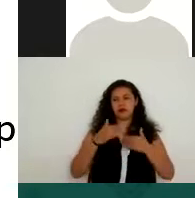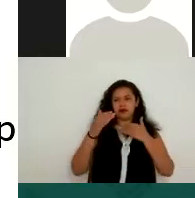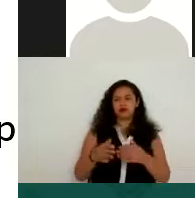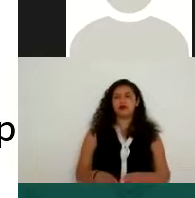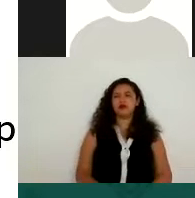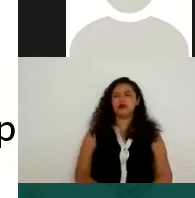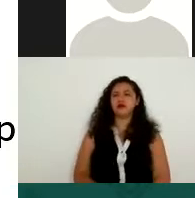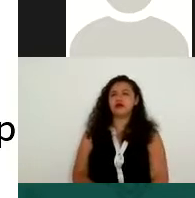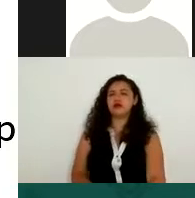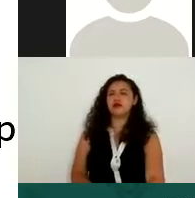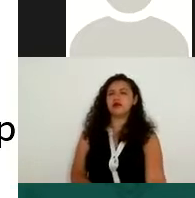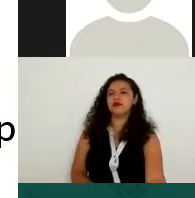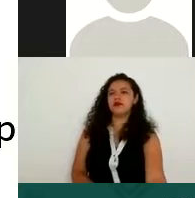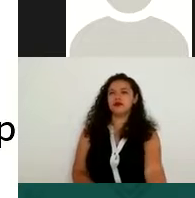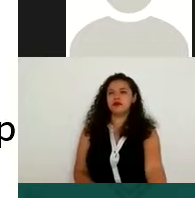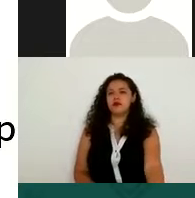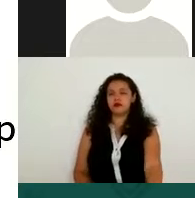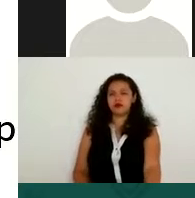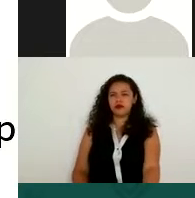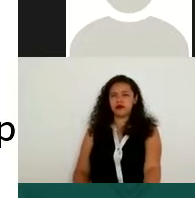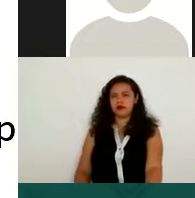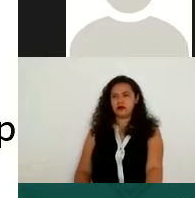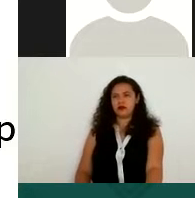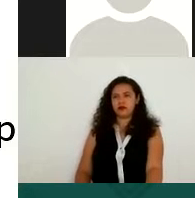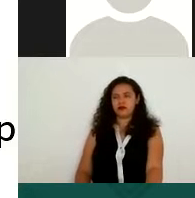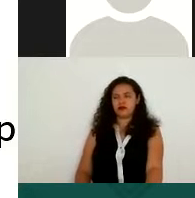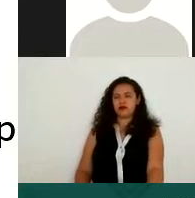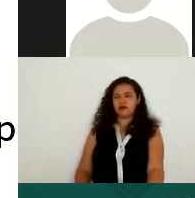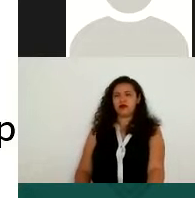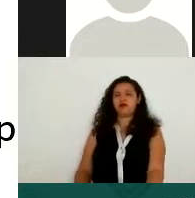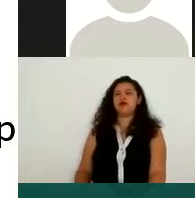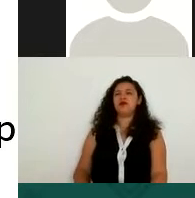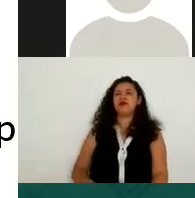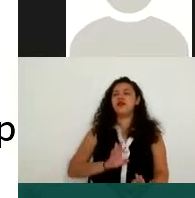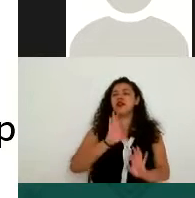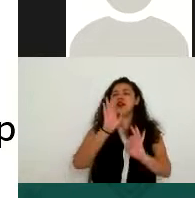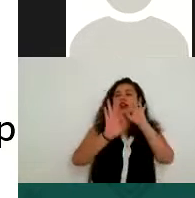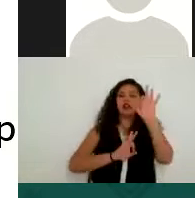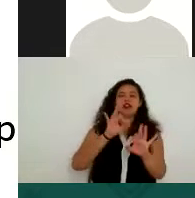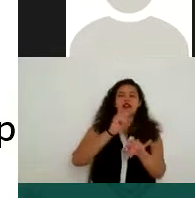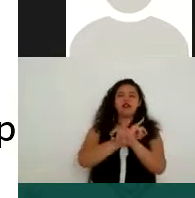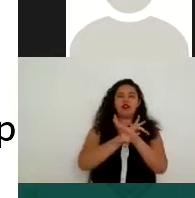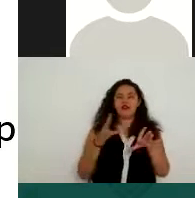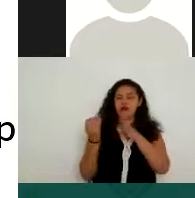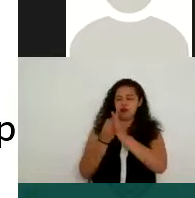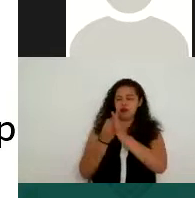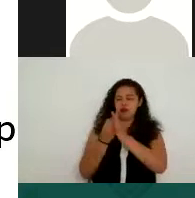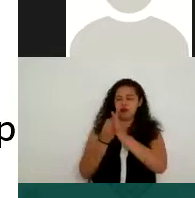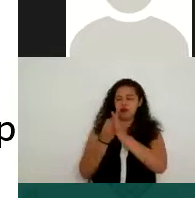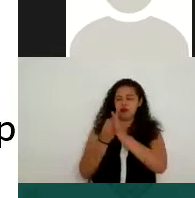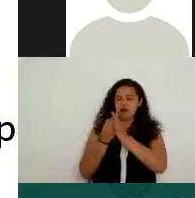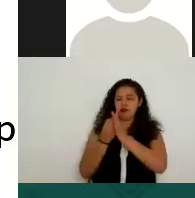el concepto que se llama tratamiento de datos personales es muy amplio. Es decir, nosotros podemos tener datos